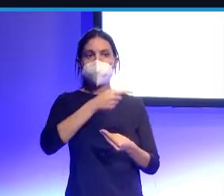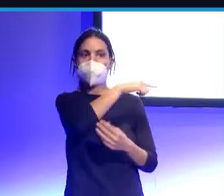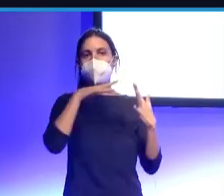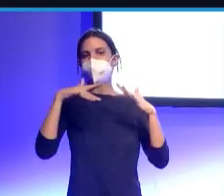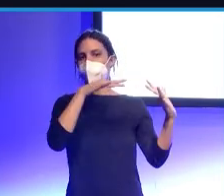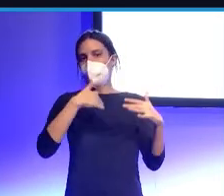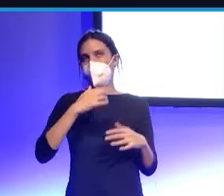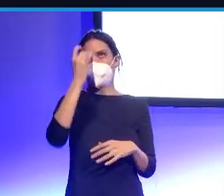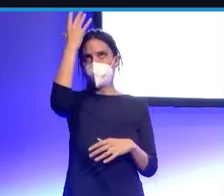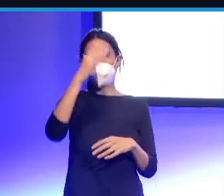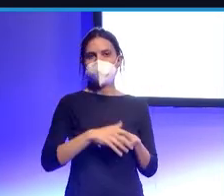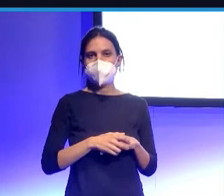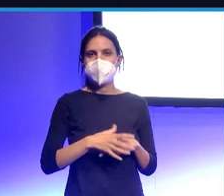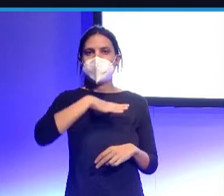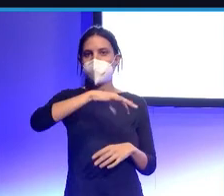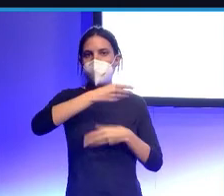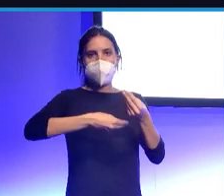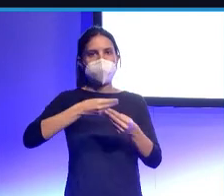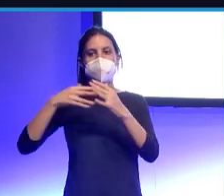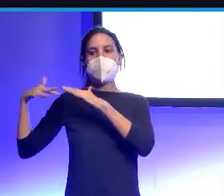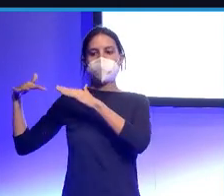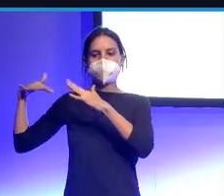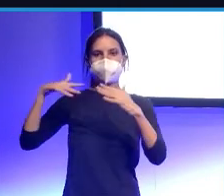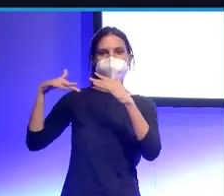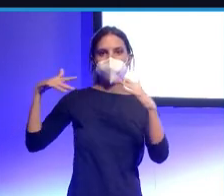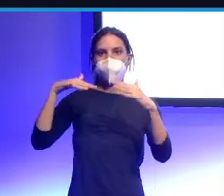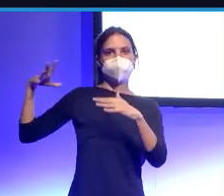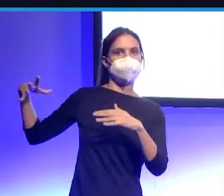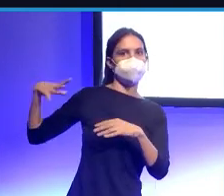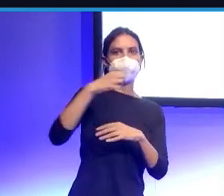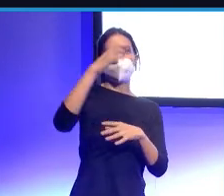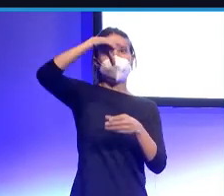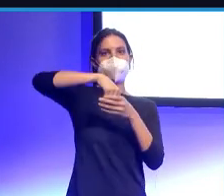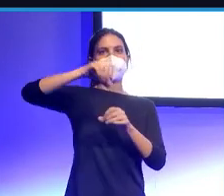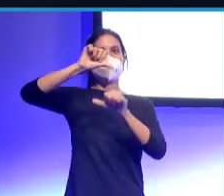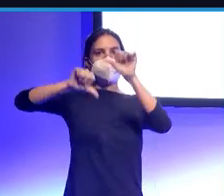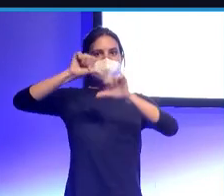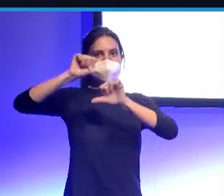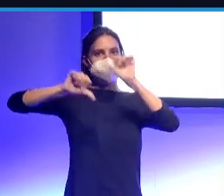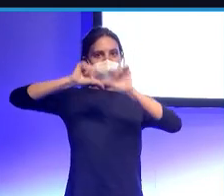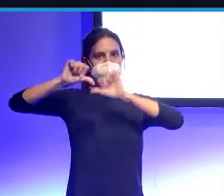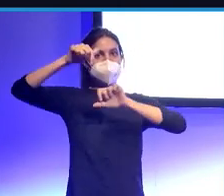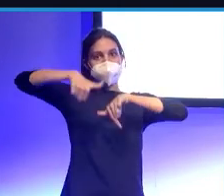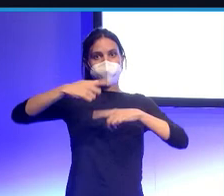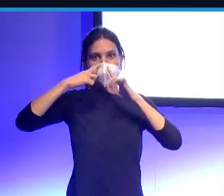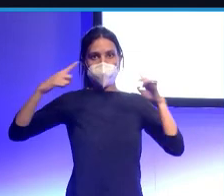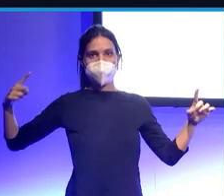inventado, podemos hacer con todos los partidos que han sucedido en la liga este año, ¿no? Esta es la clasificación al día de hoy,